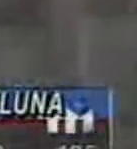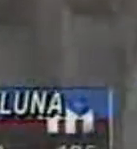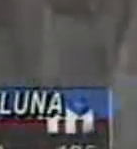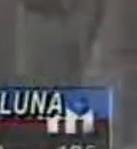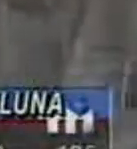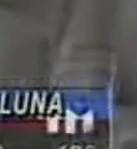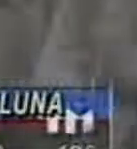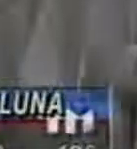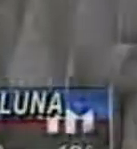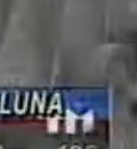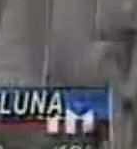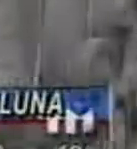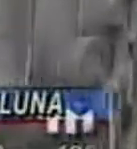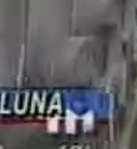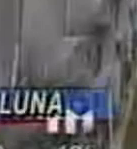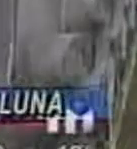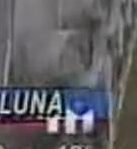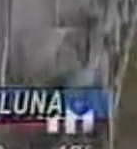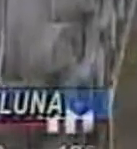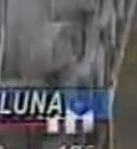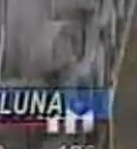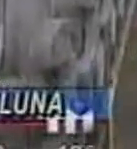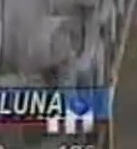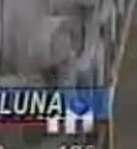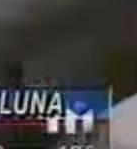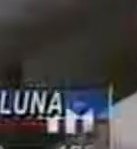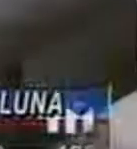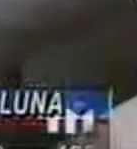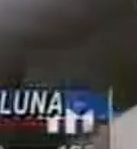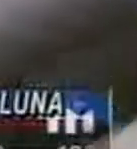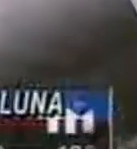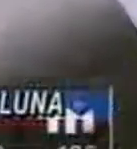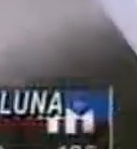elevado, lo que también es difícil de bancar para Lidgate, según esta compañía.